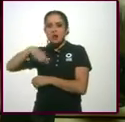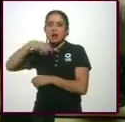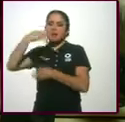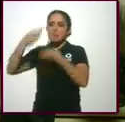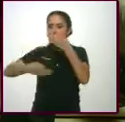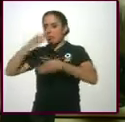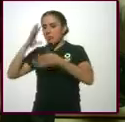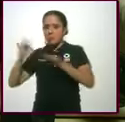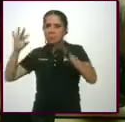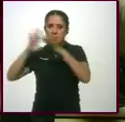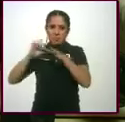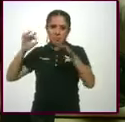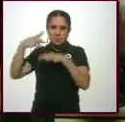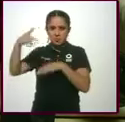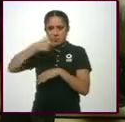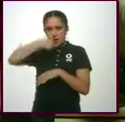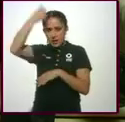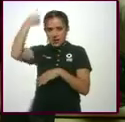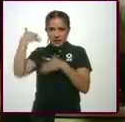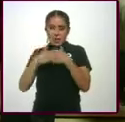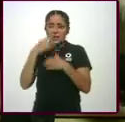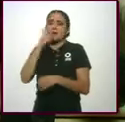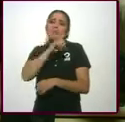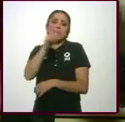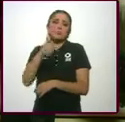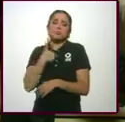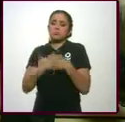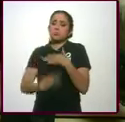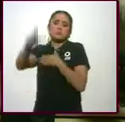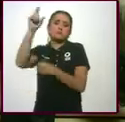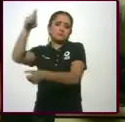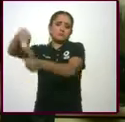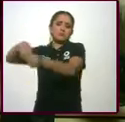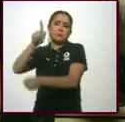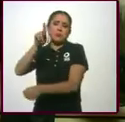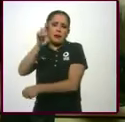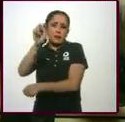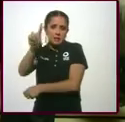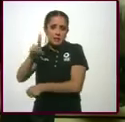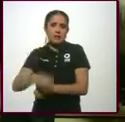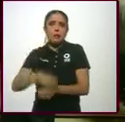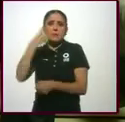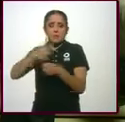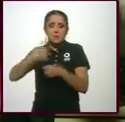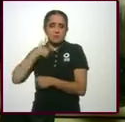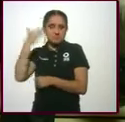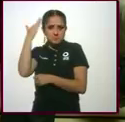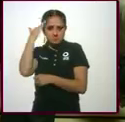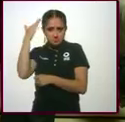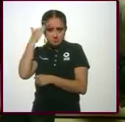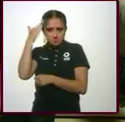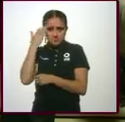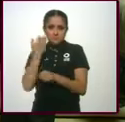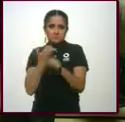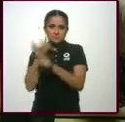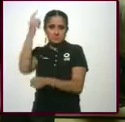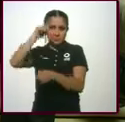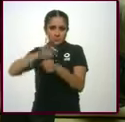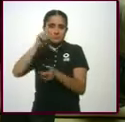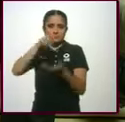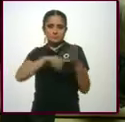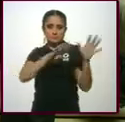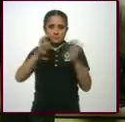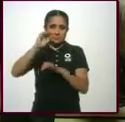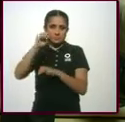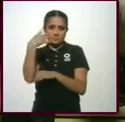ya con él y ya le seguí para adelante a través del PRD. Primero fui dirigente estatal en el 94 del PRD